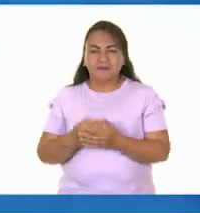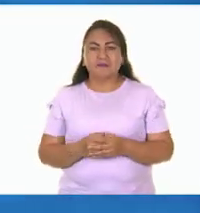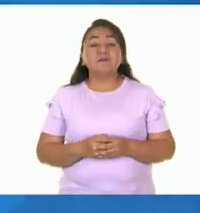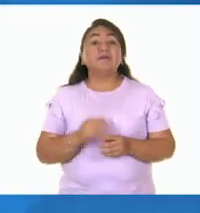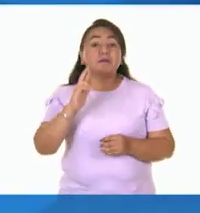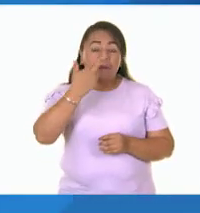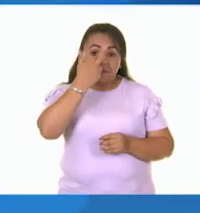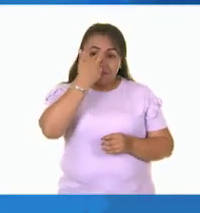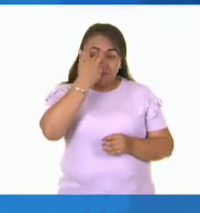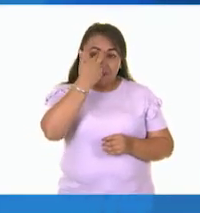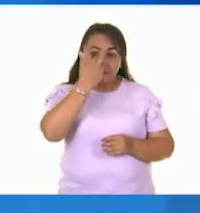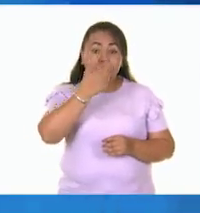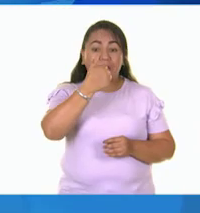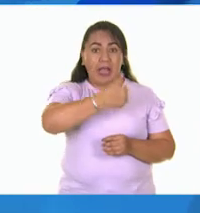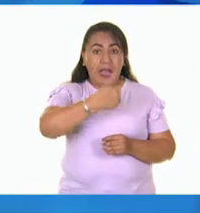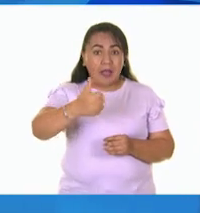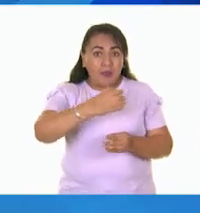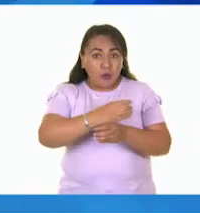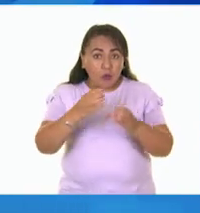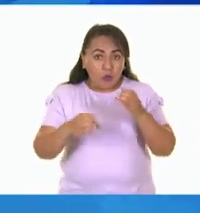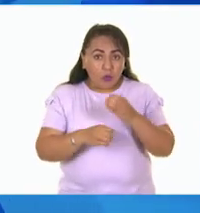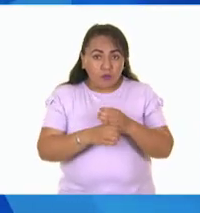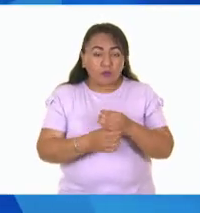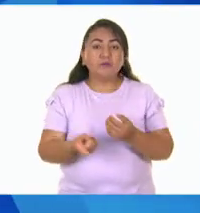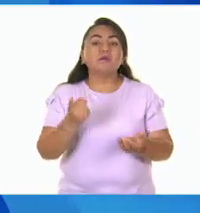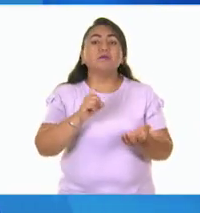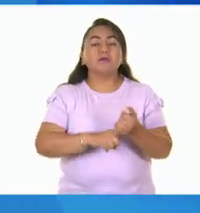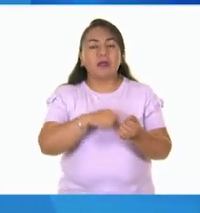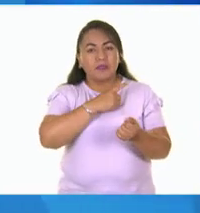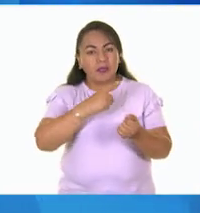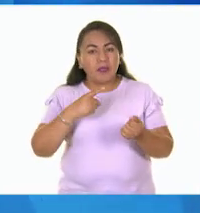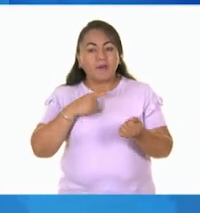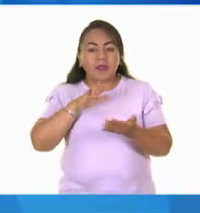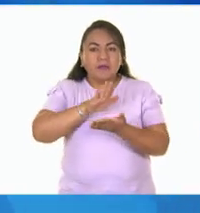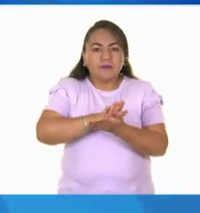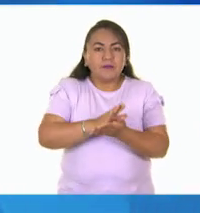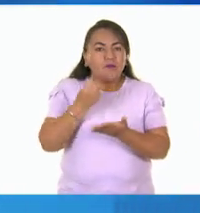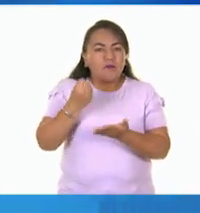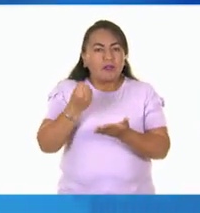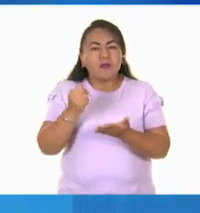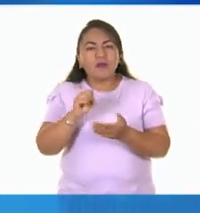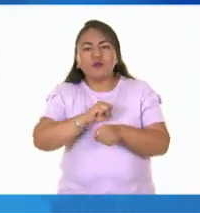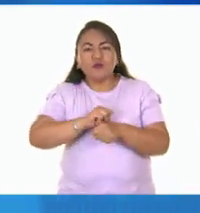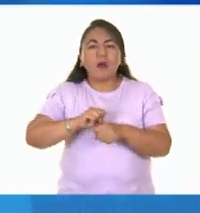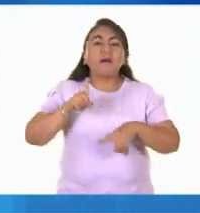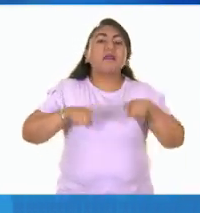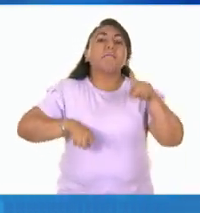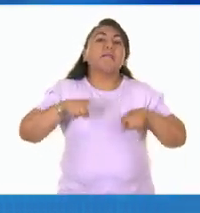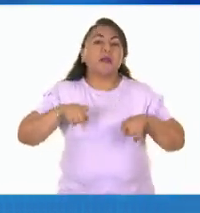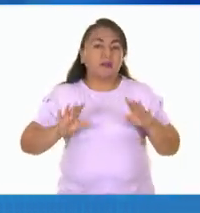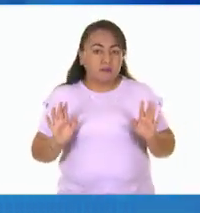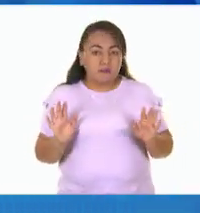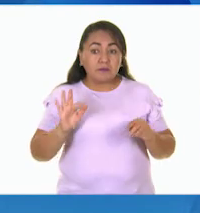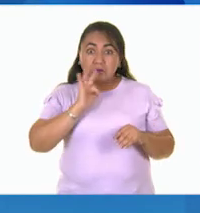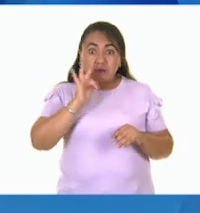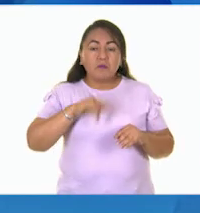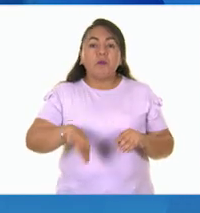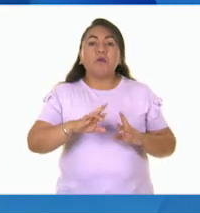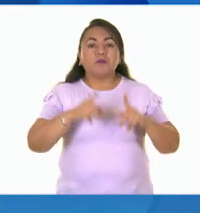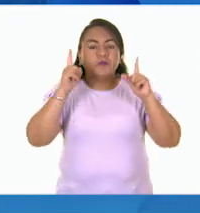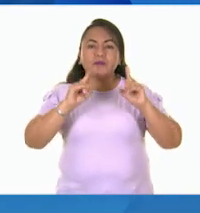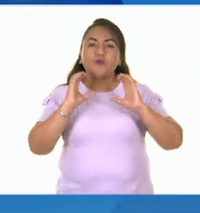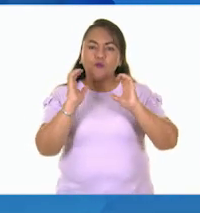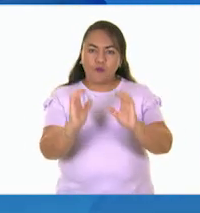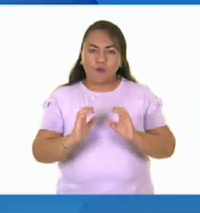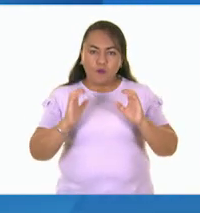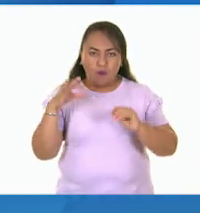Recuerden que a cada objeto tienen que ponerle la presión adecuada, porque si no, se les pueden romper